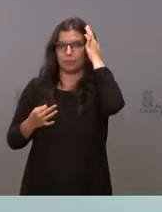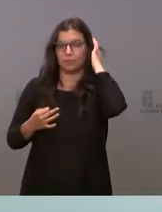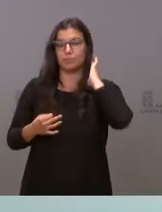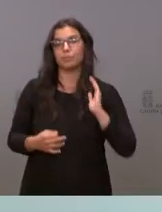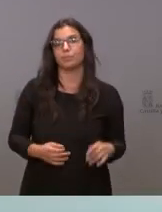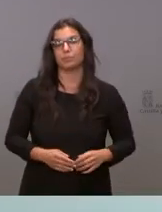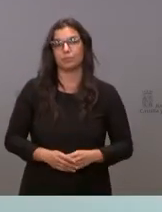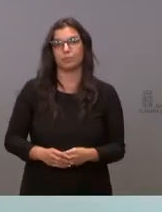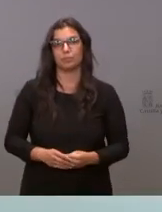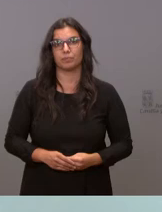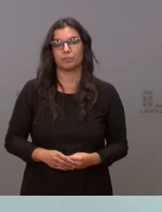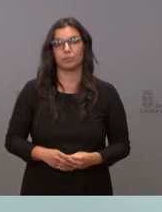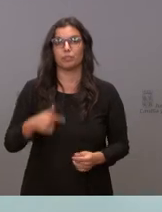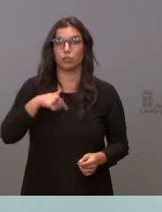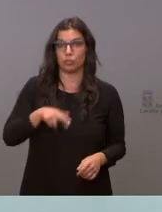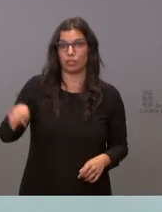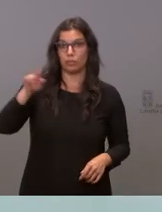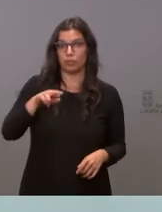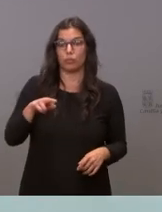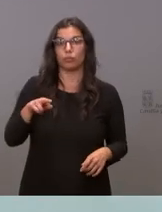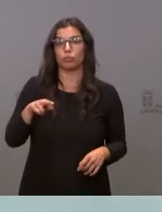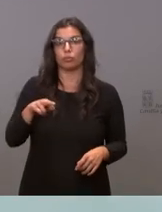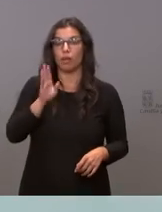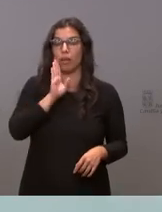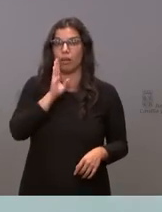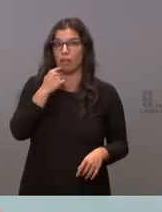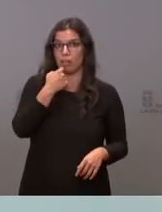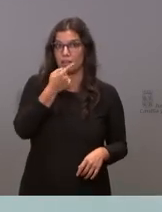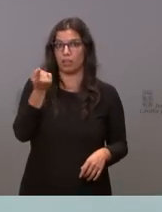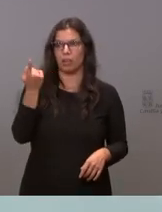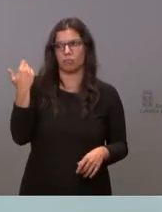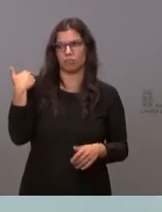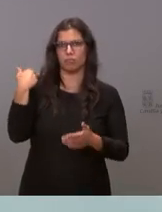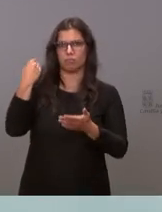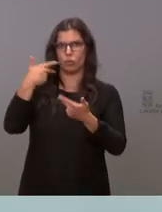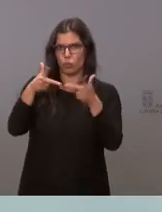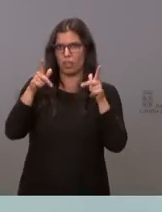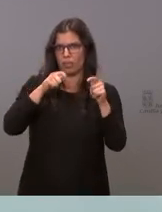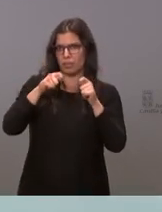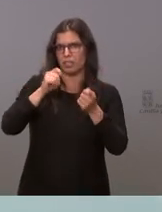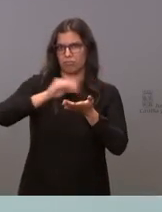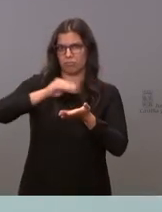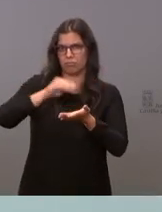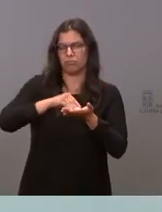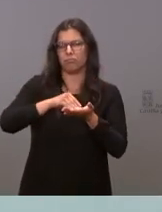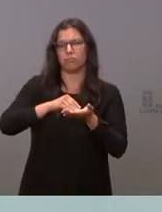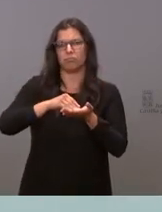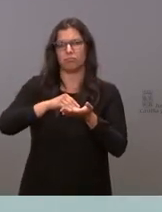Todos, vuelvo a reiterar lo que dije en varias ruedas de prensa y en varias